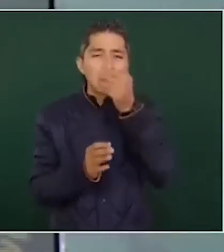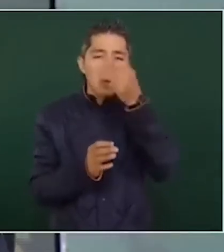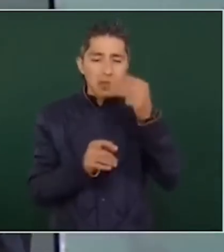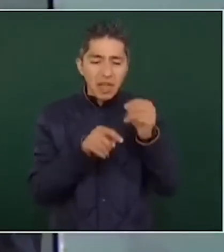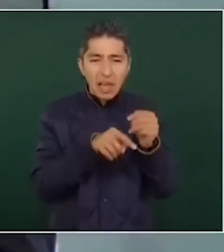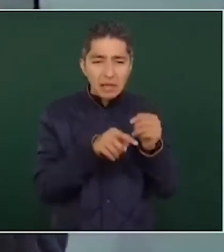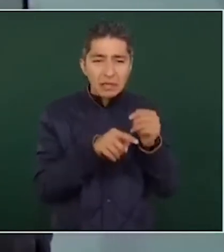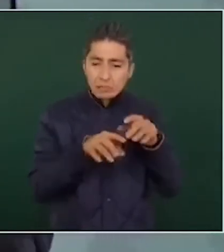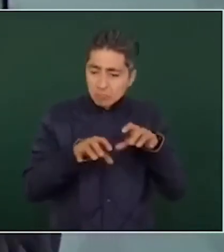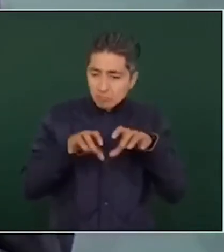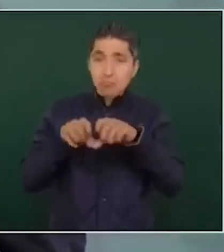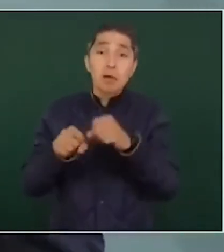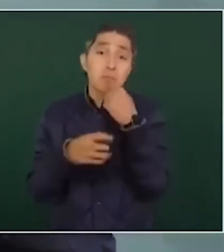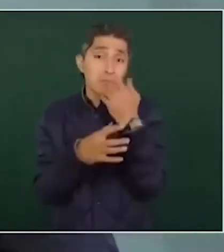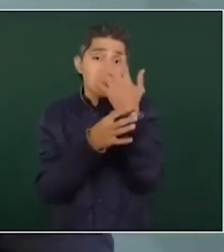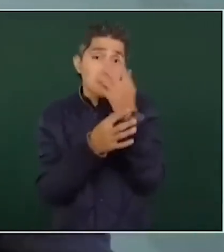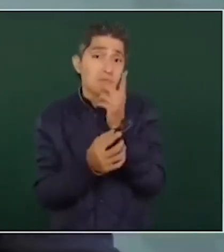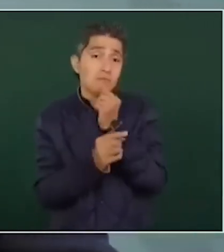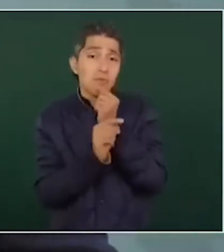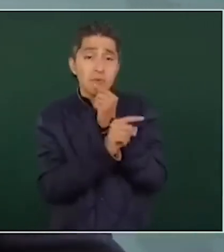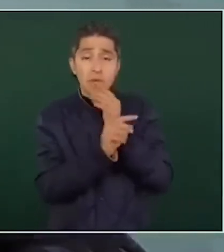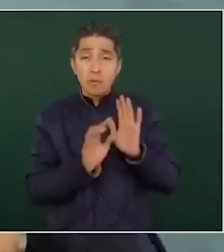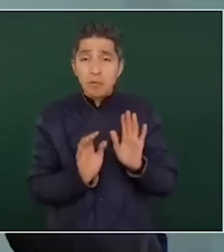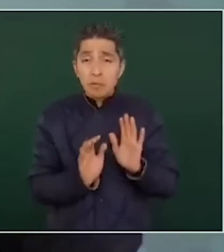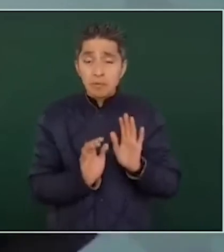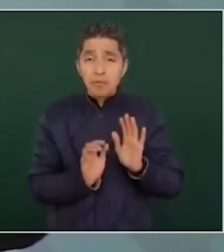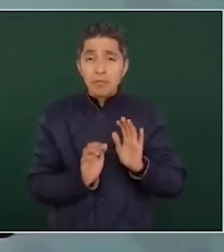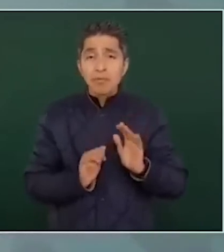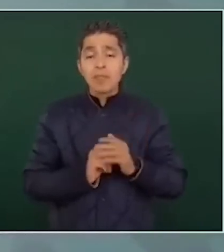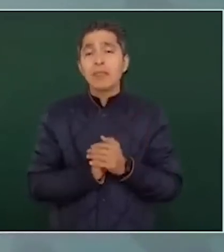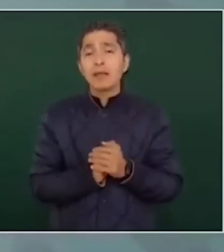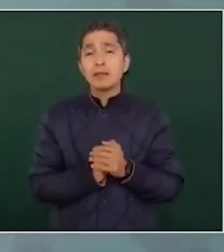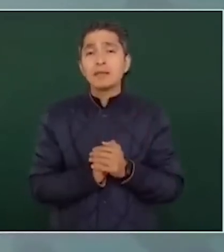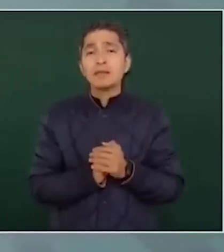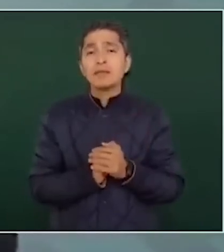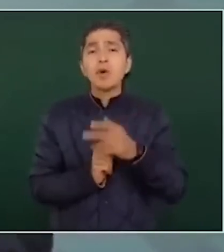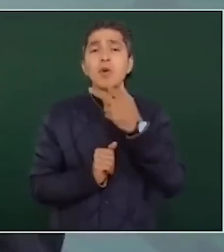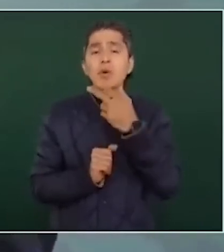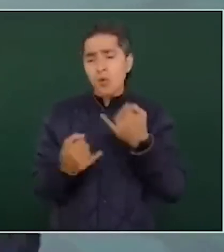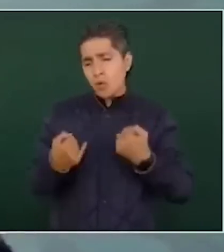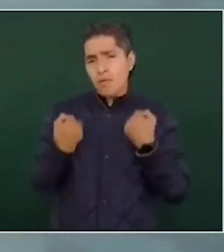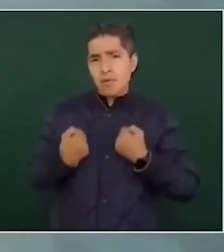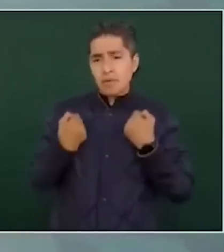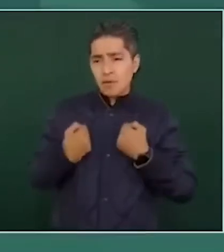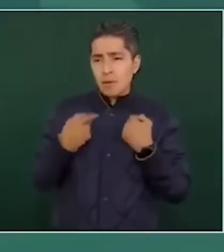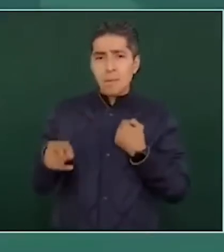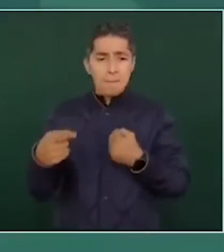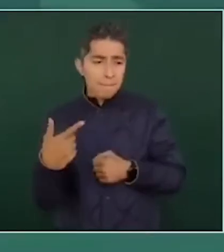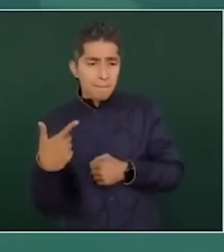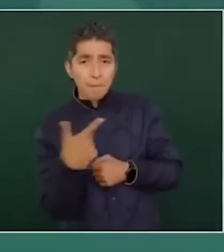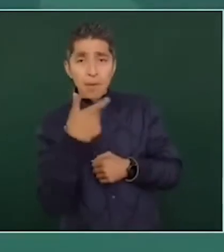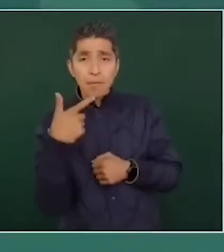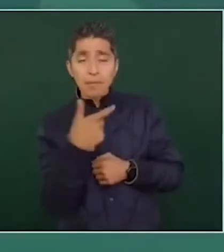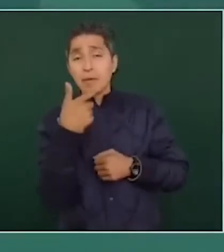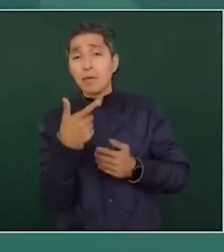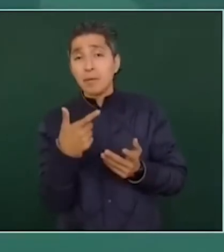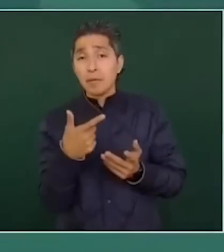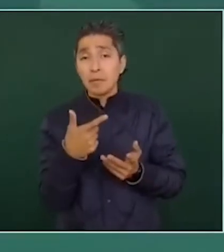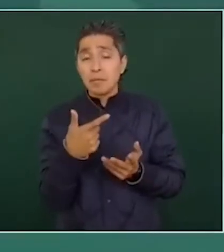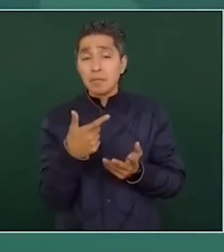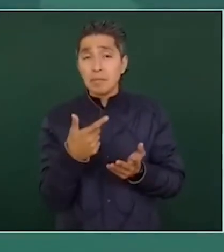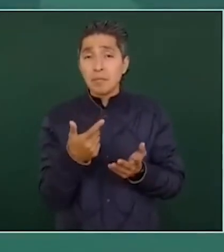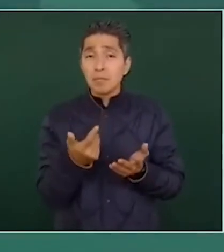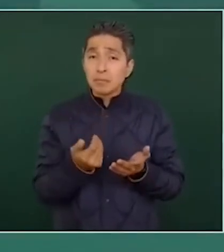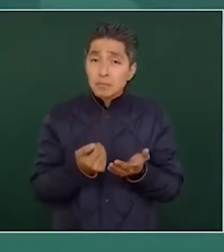merecen respuestas claras y acciones concretas para prevenir futuras tragedias. En momentos como este, es crucial que las autoridades